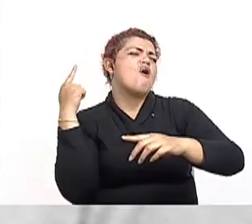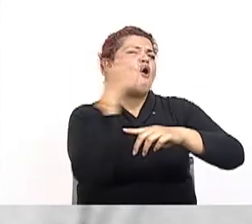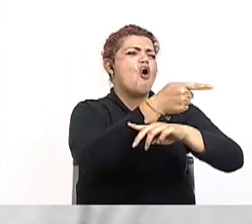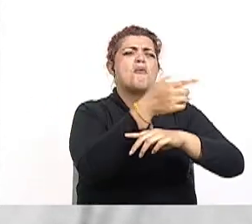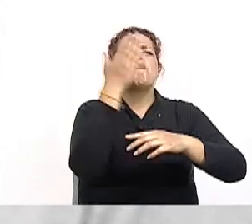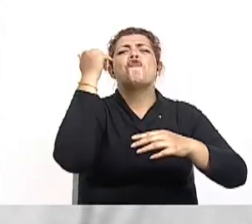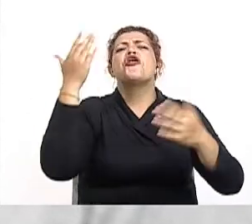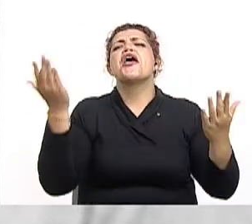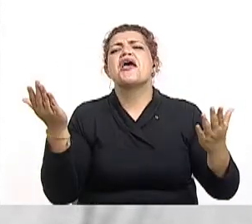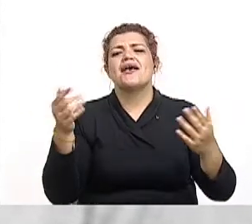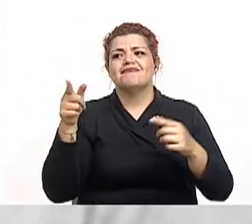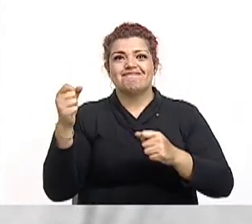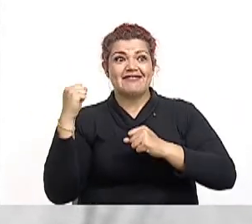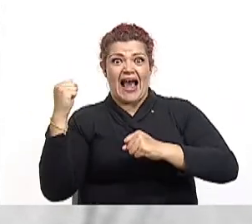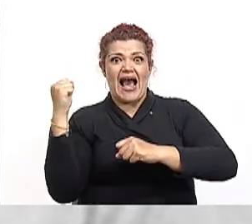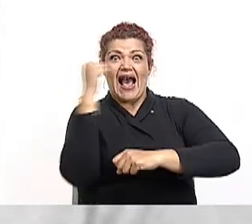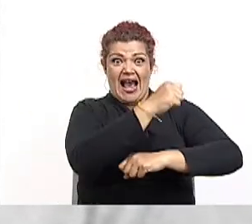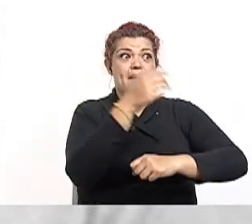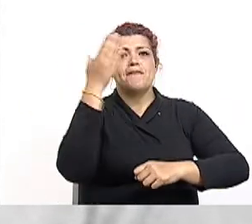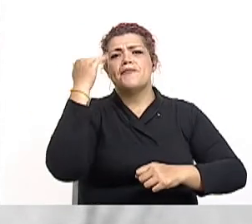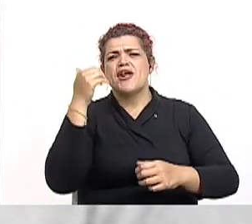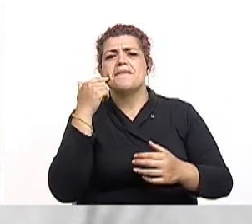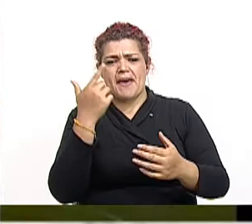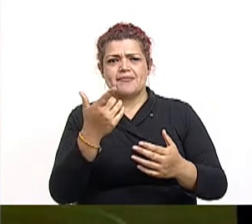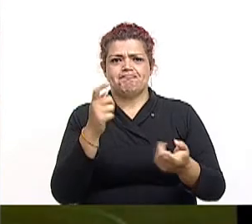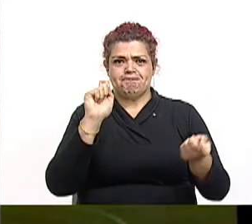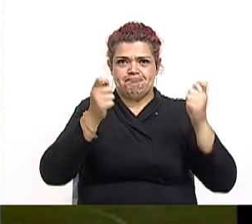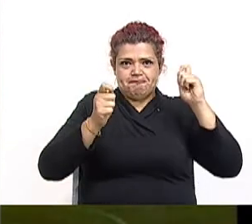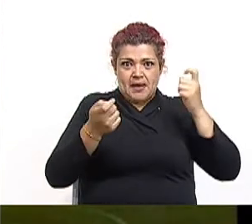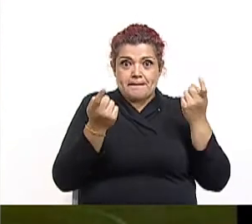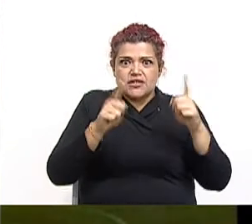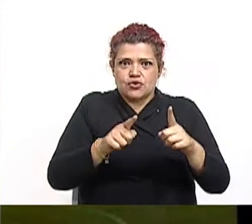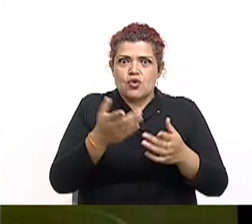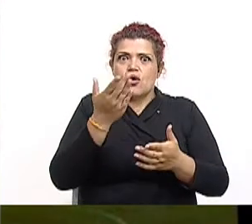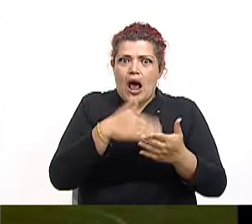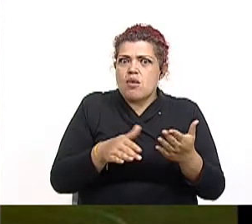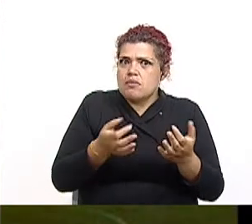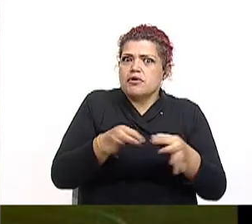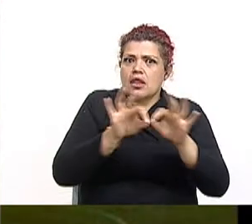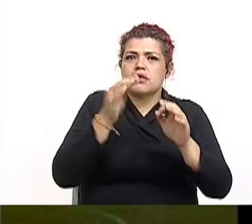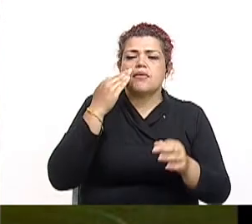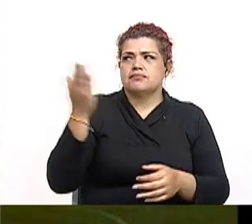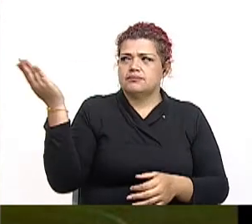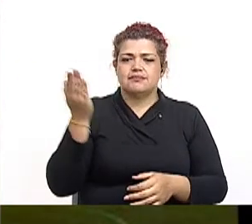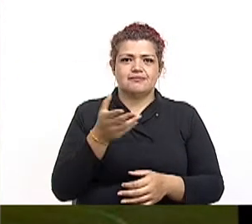comodidad de tu hogar. Aprendo en Casa. Porque aprender nunca fue más fácil.